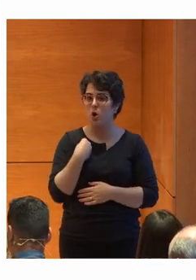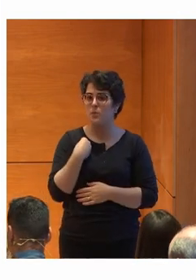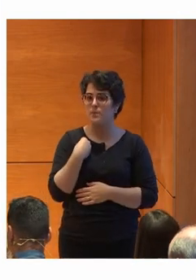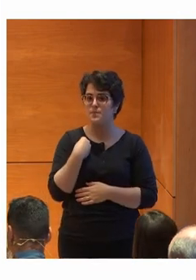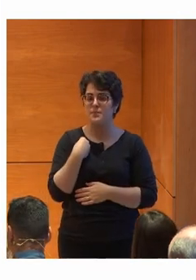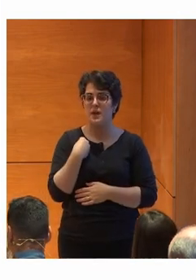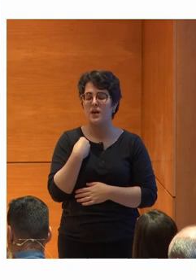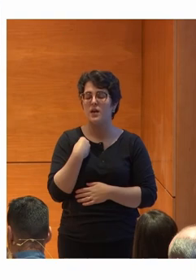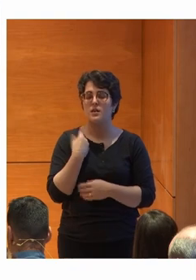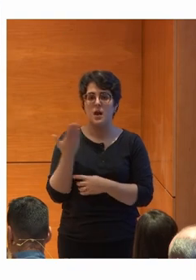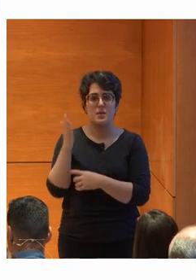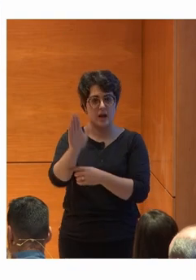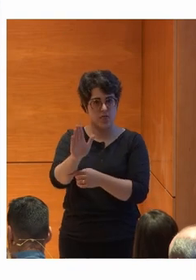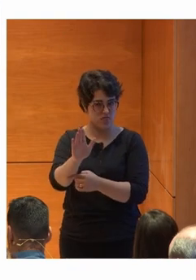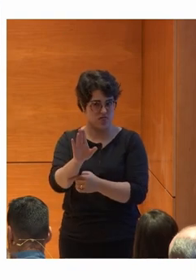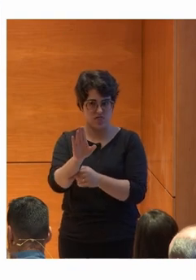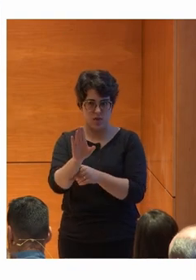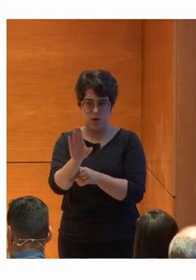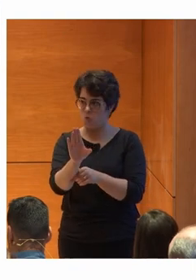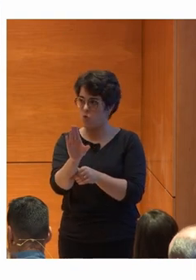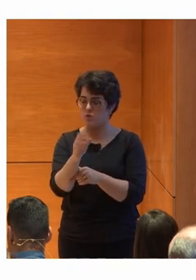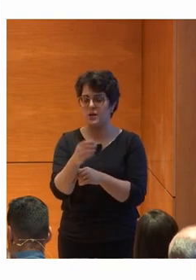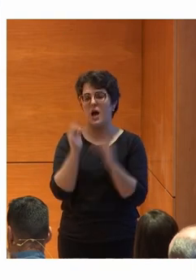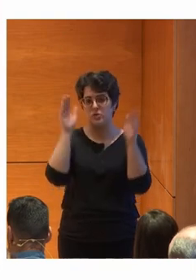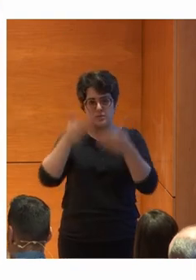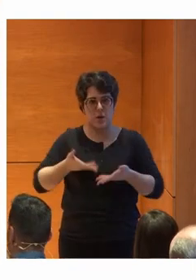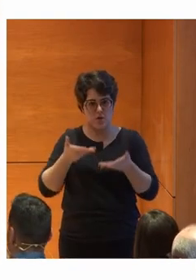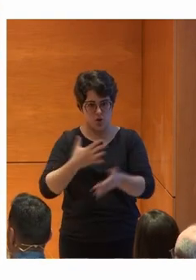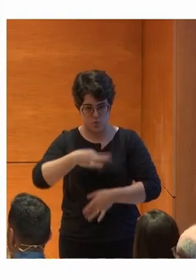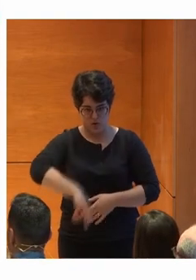aplicación puede ayudar a una persona de espectro autista.